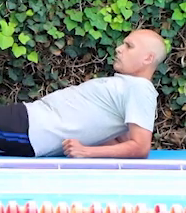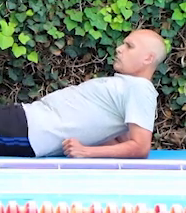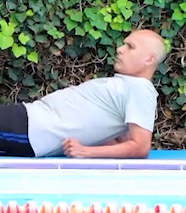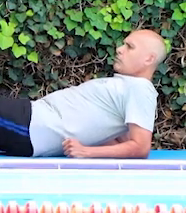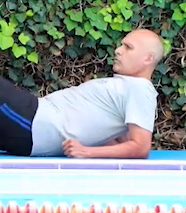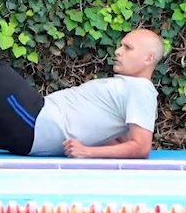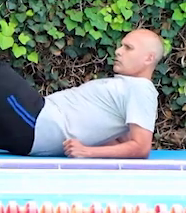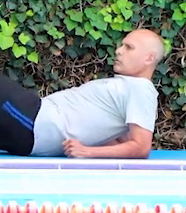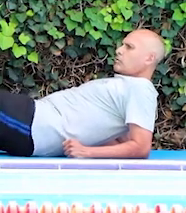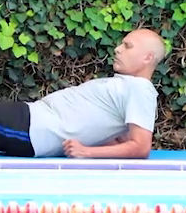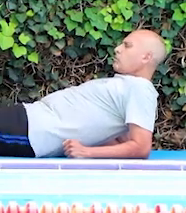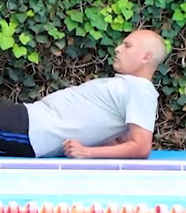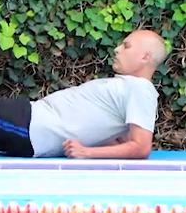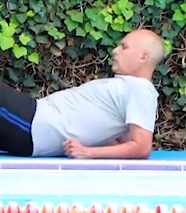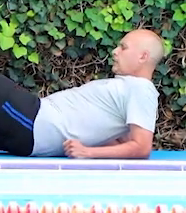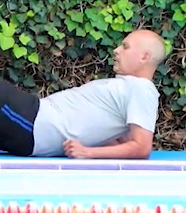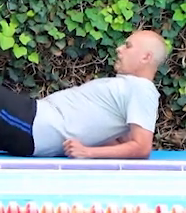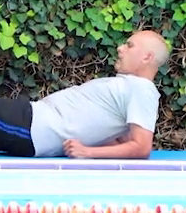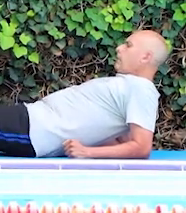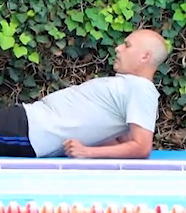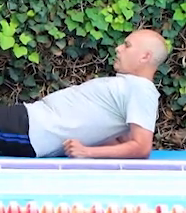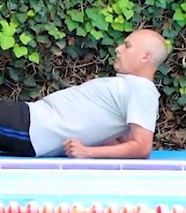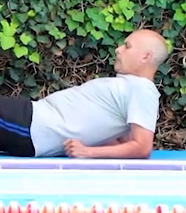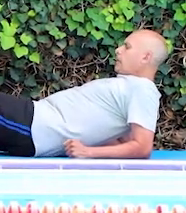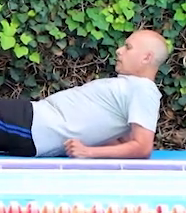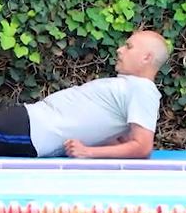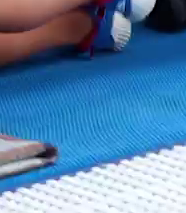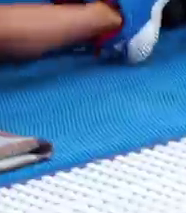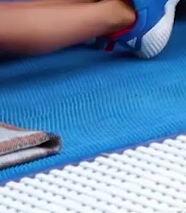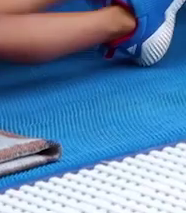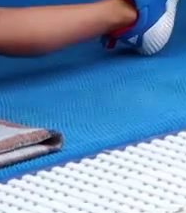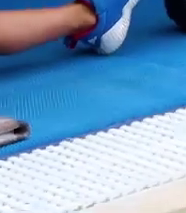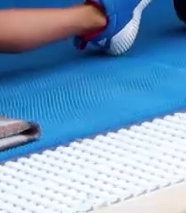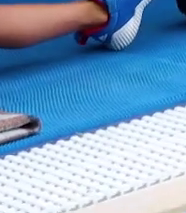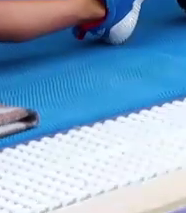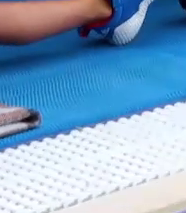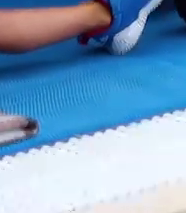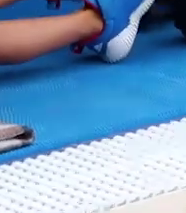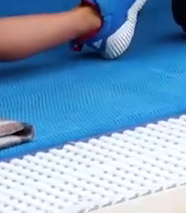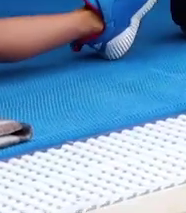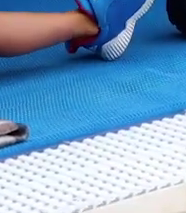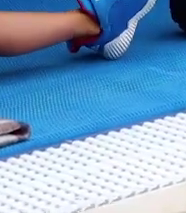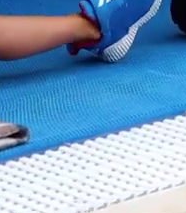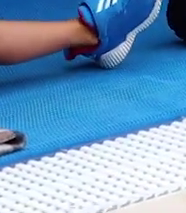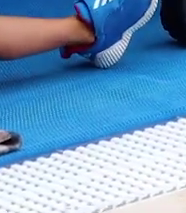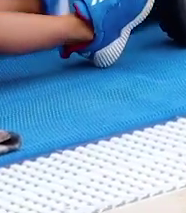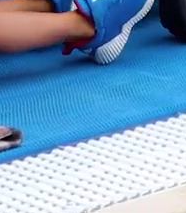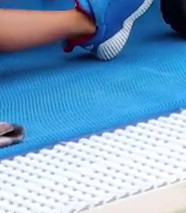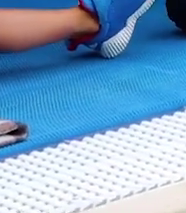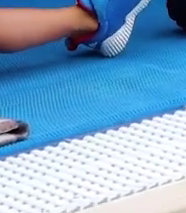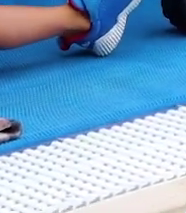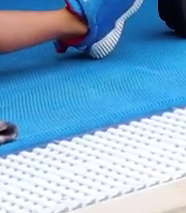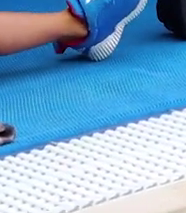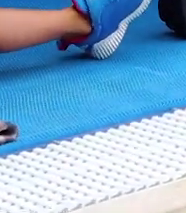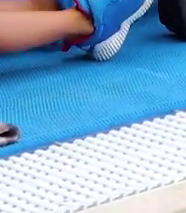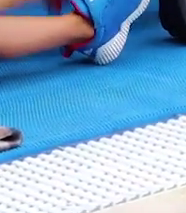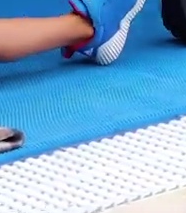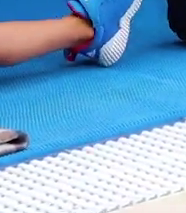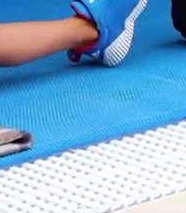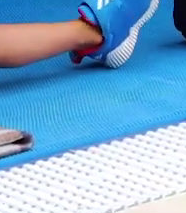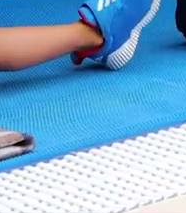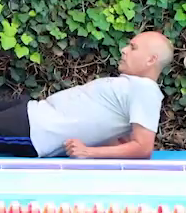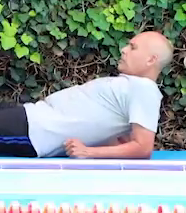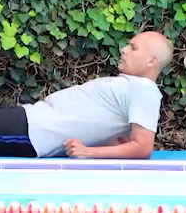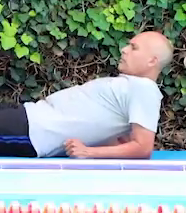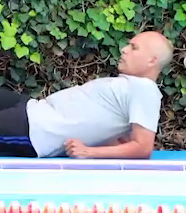cuatro, cinco, seis. Ahora la otra pierna. Una, dos. Muy bien. Estírala muy bien.